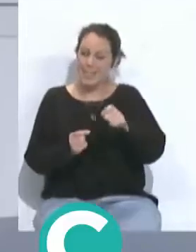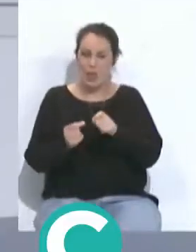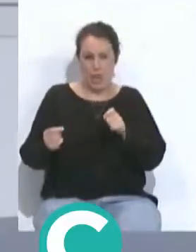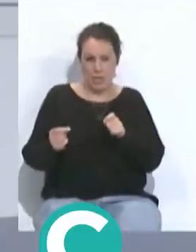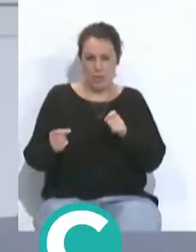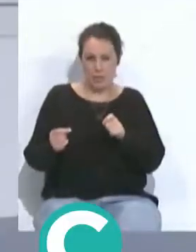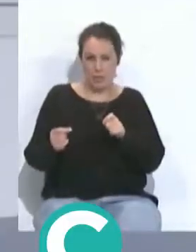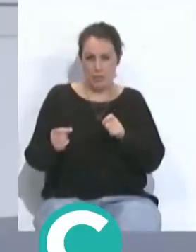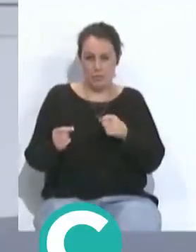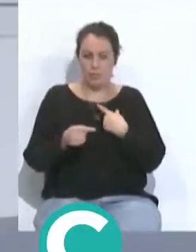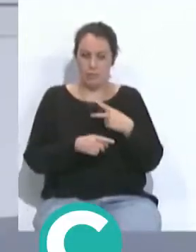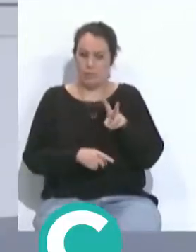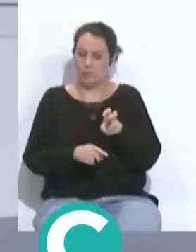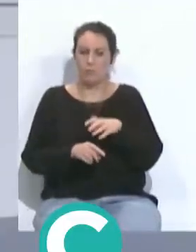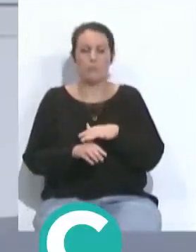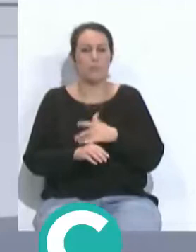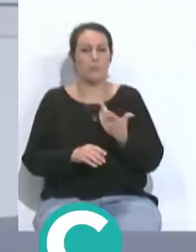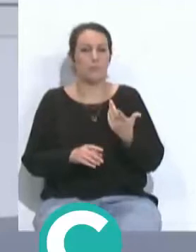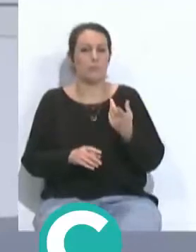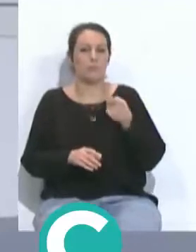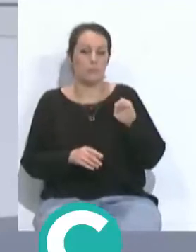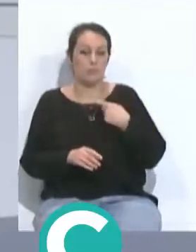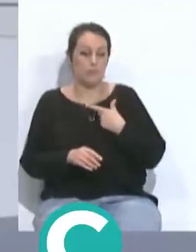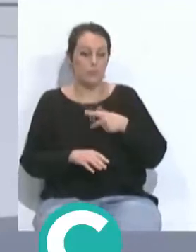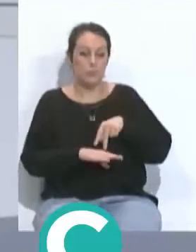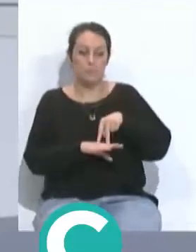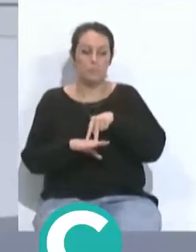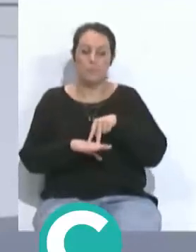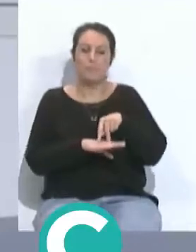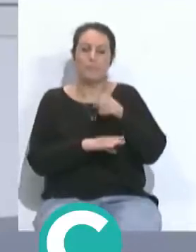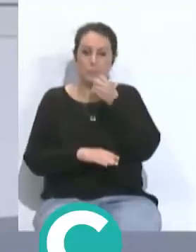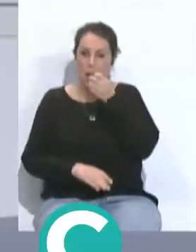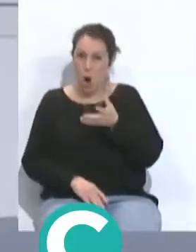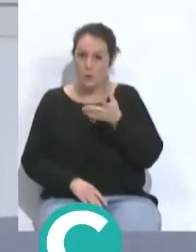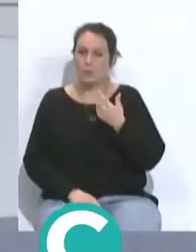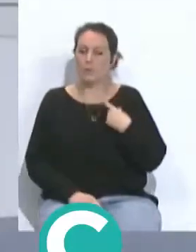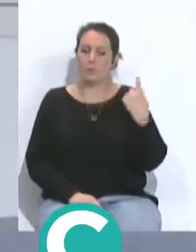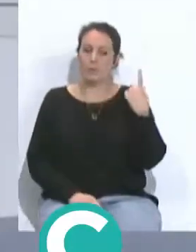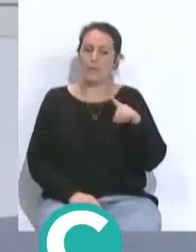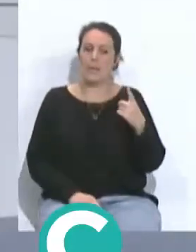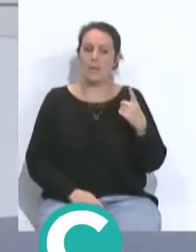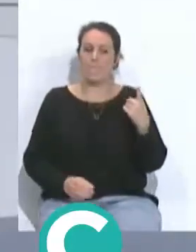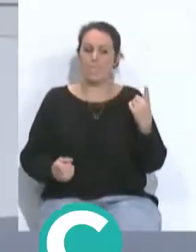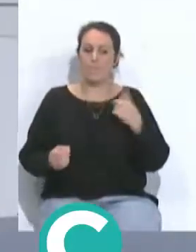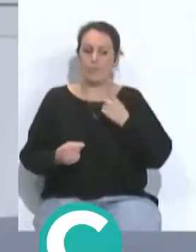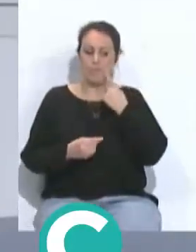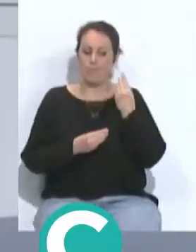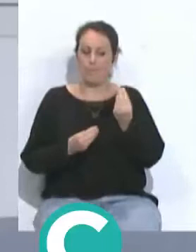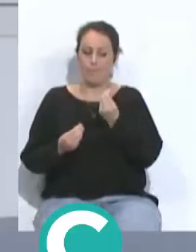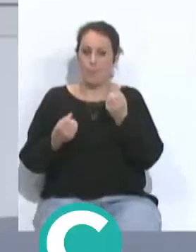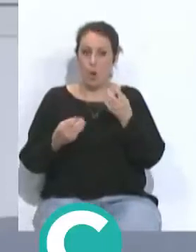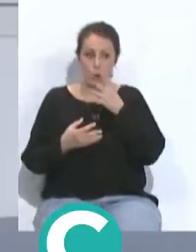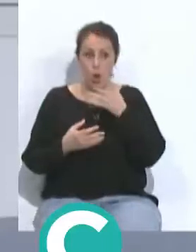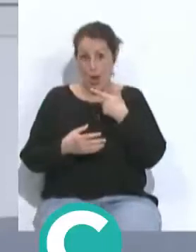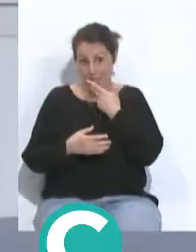que te sirven para tú ubicarte mejor o para estar mejor o con mejores sensaciones, porque